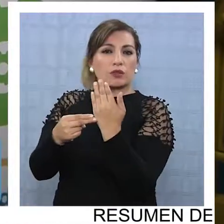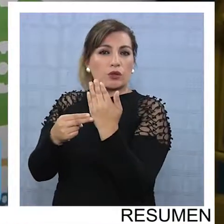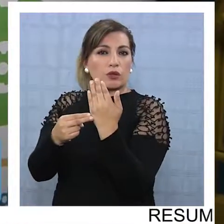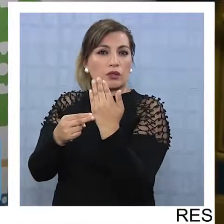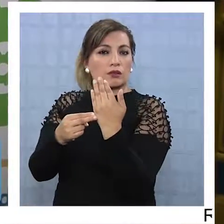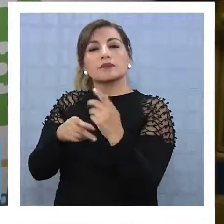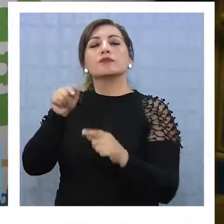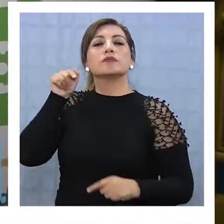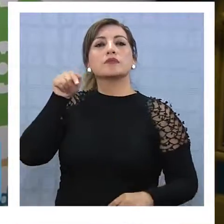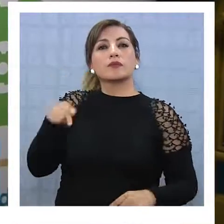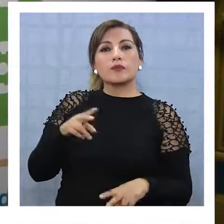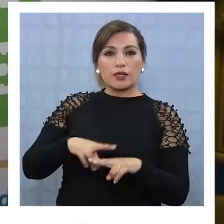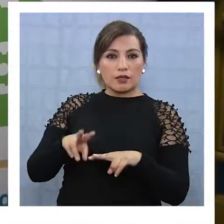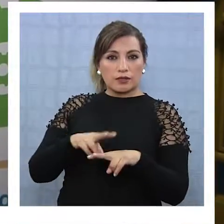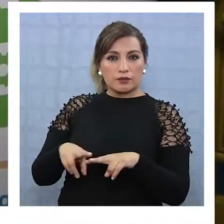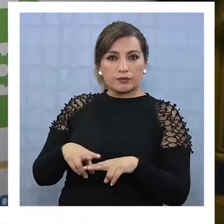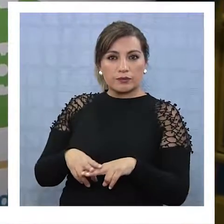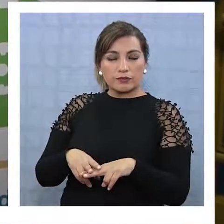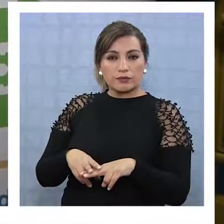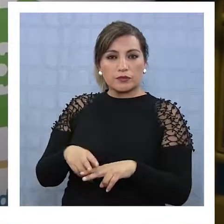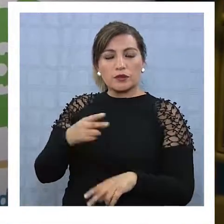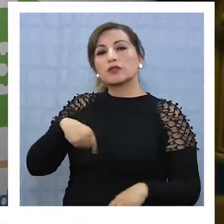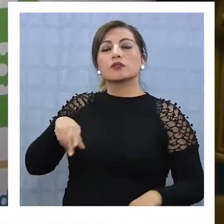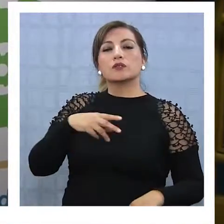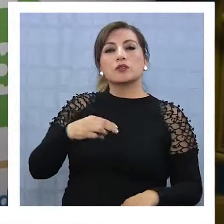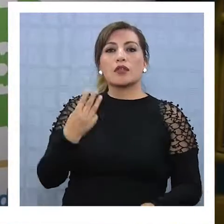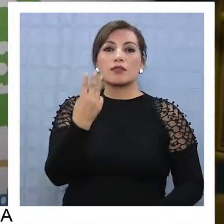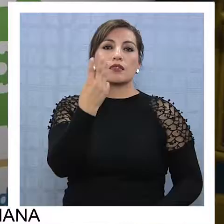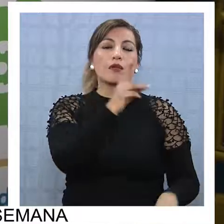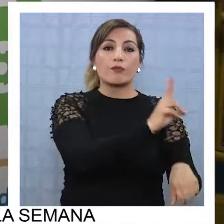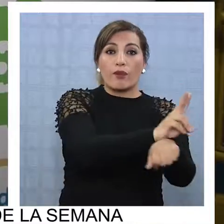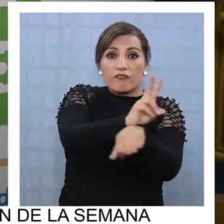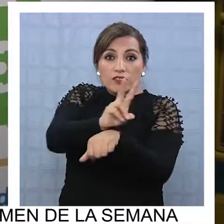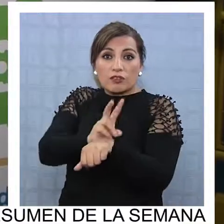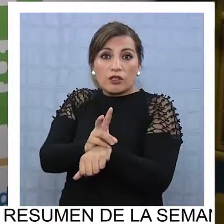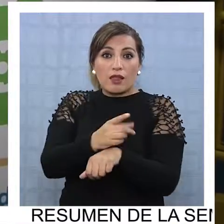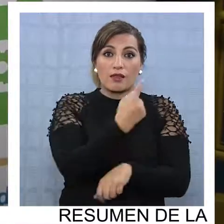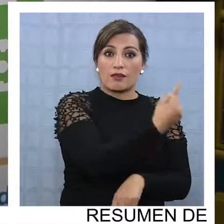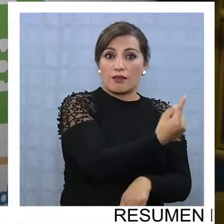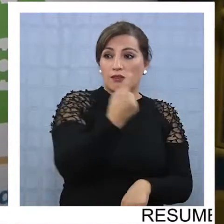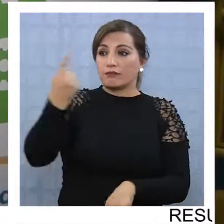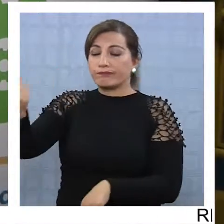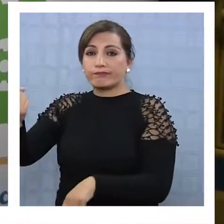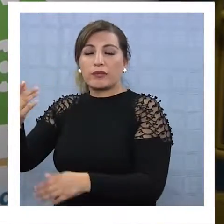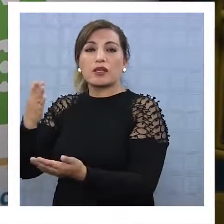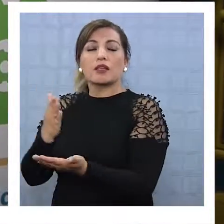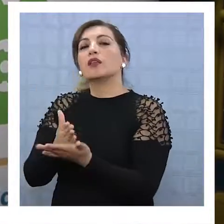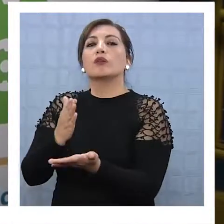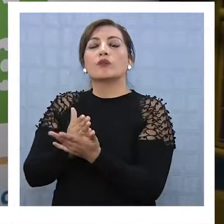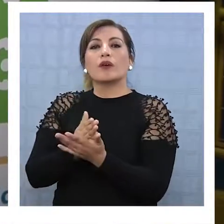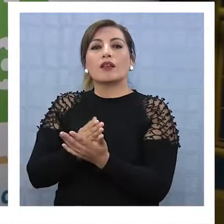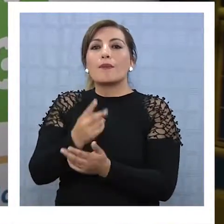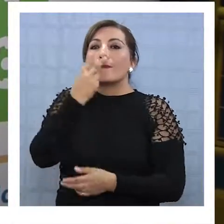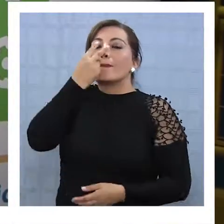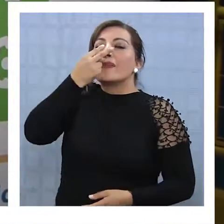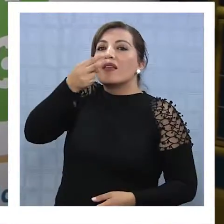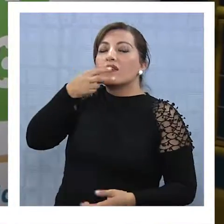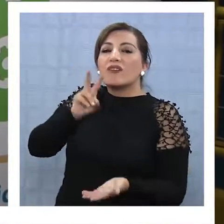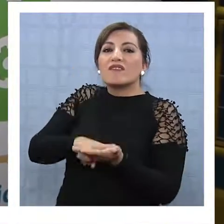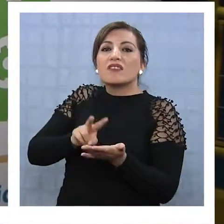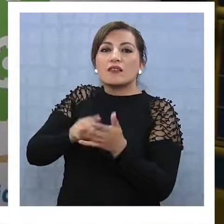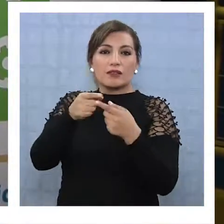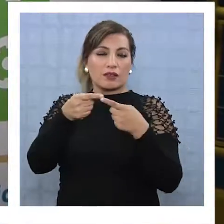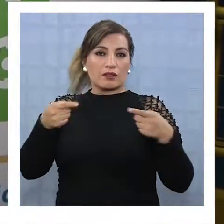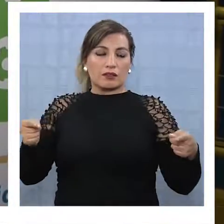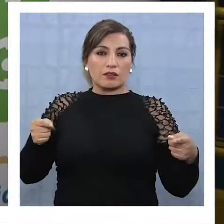y la misión tecnológica que llevamos a tres profesores de cada colegio a ver una realidad